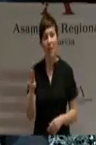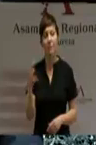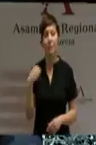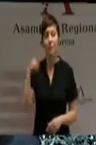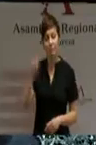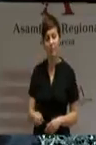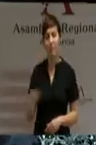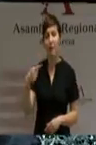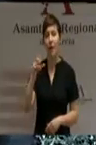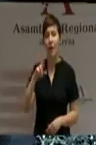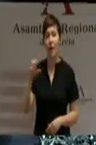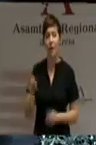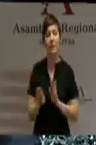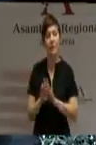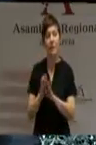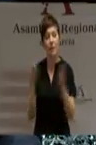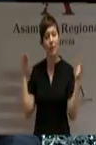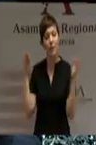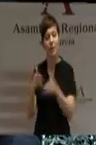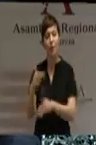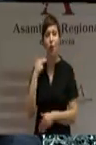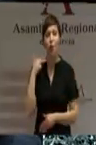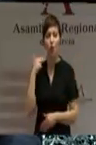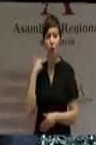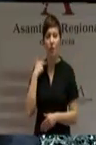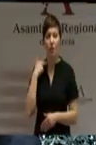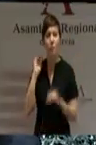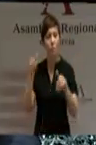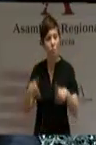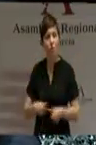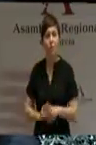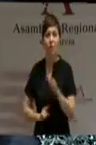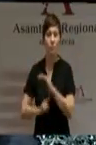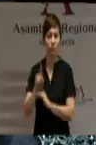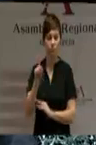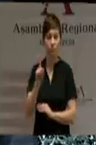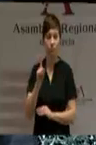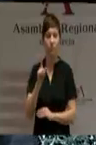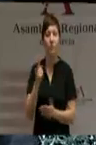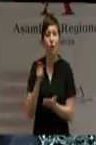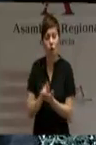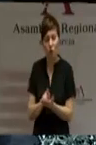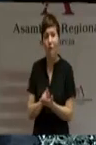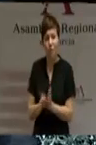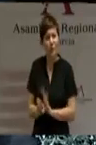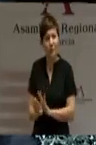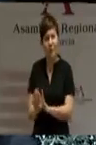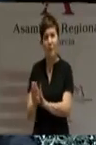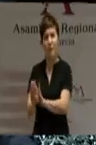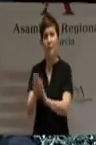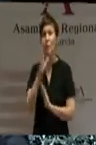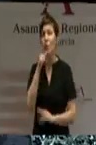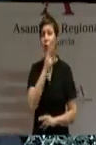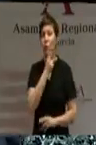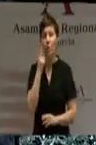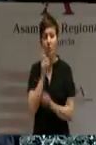por la recuperación de Lorca. Ya lo dijo ayer, recogerá el testigo de la recuperación de Lorca, porque ese es un compromiso